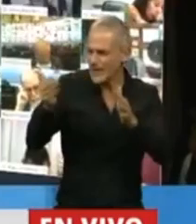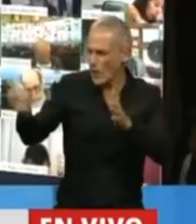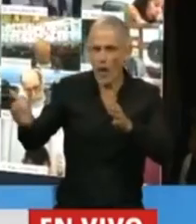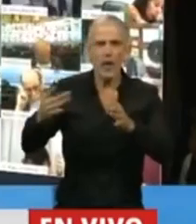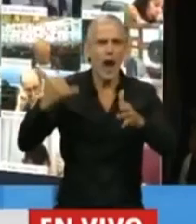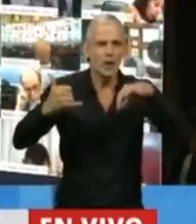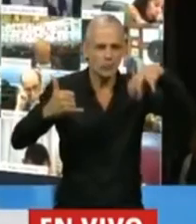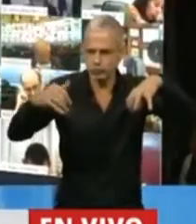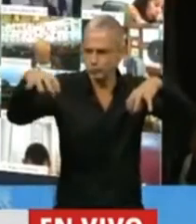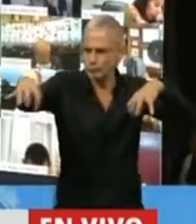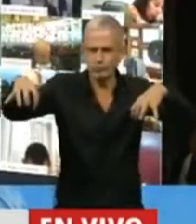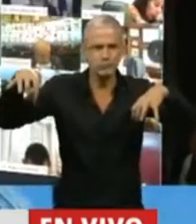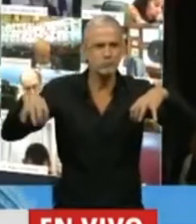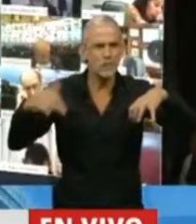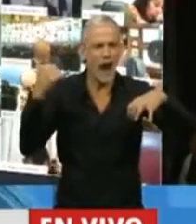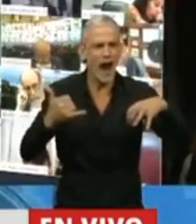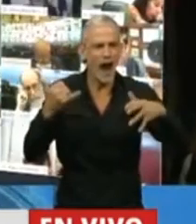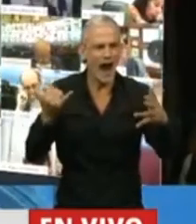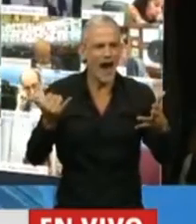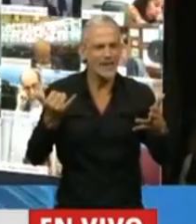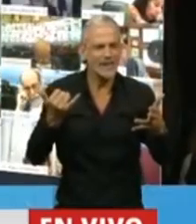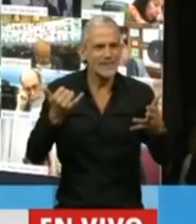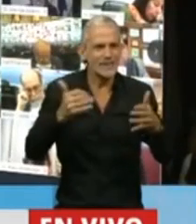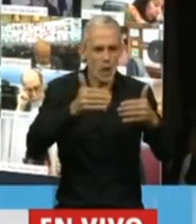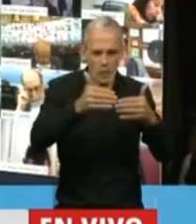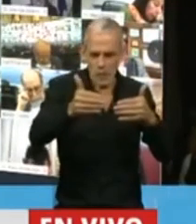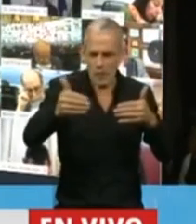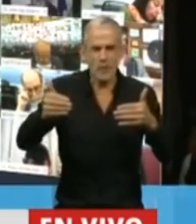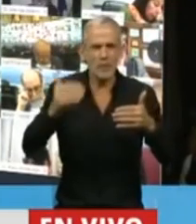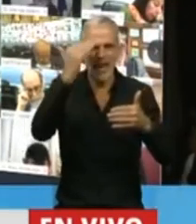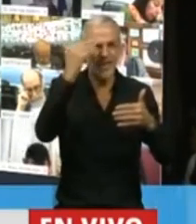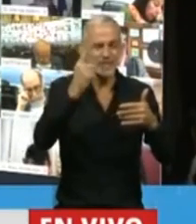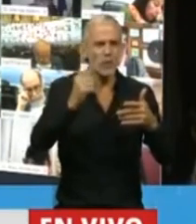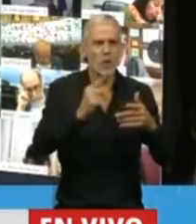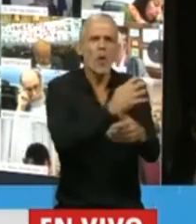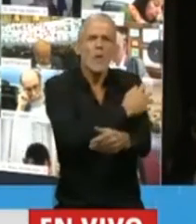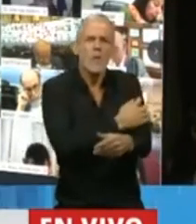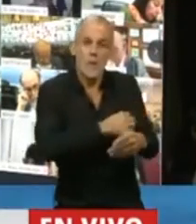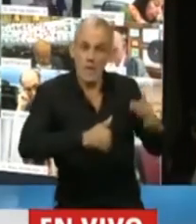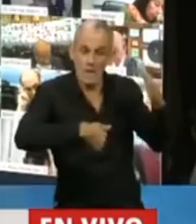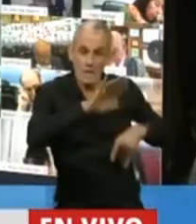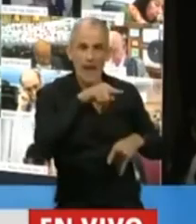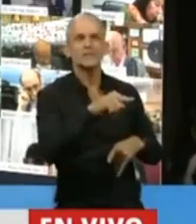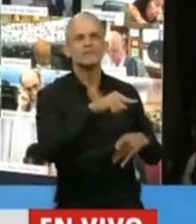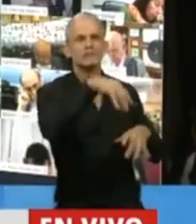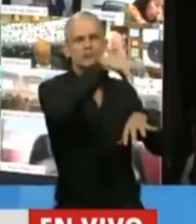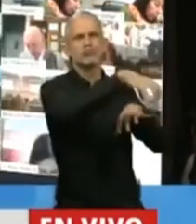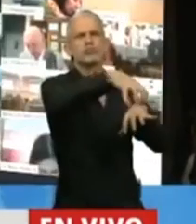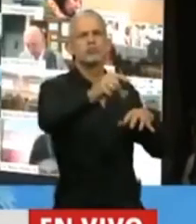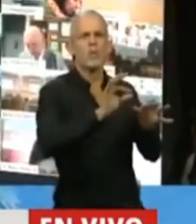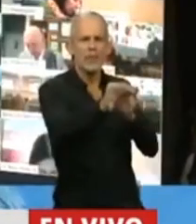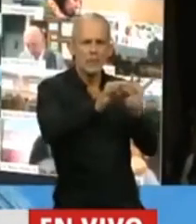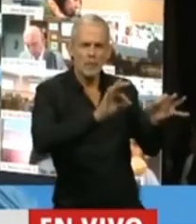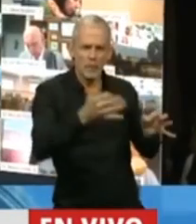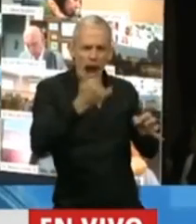de atención primaria de la salud. Y sobre todo, en los barrios más vulnerables, es donde mayor cercanía hay.